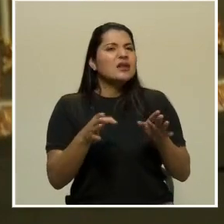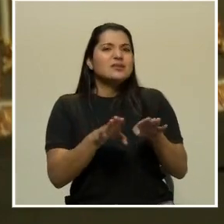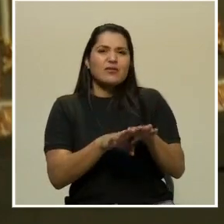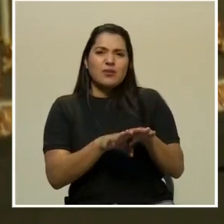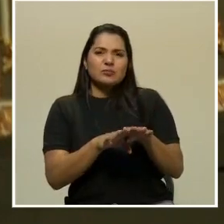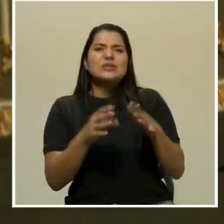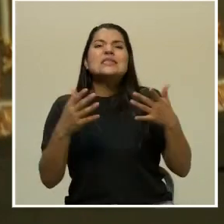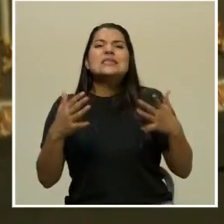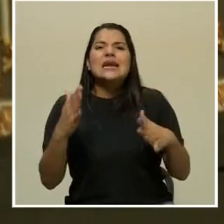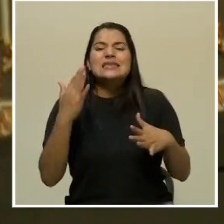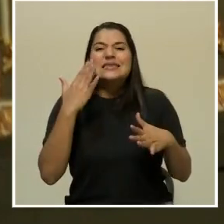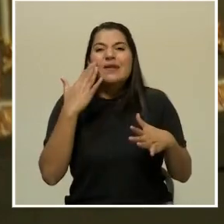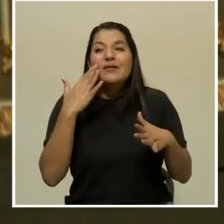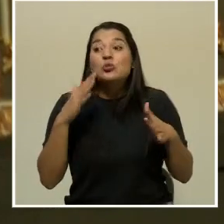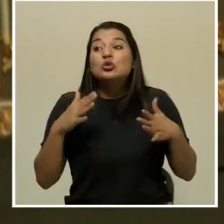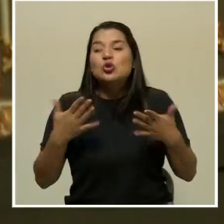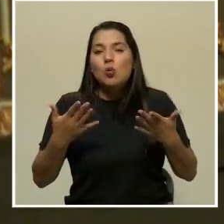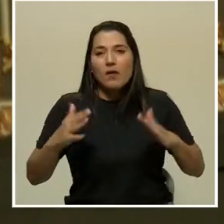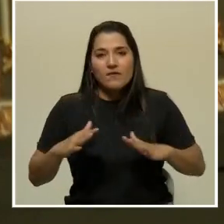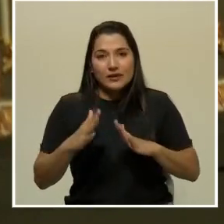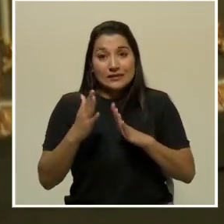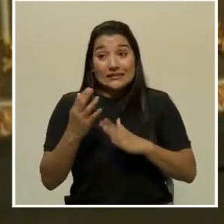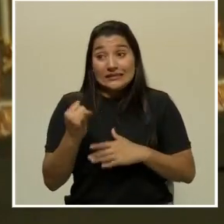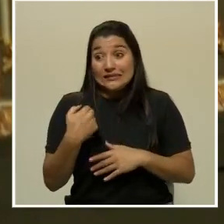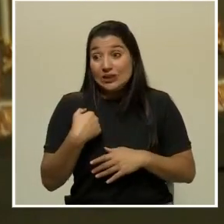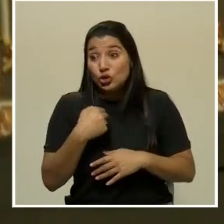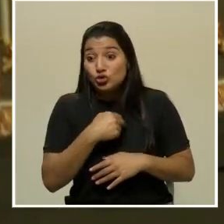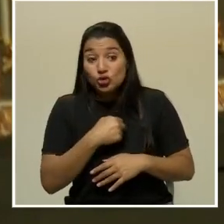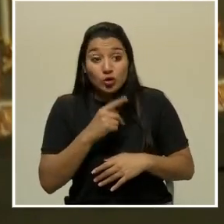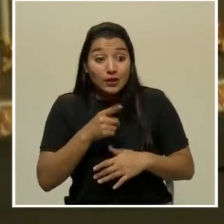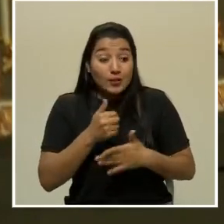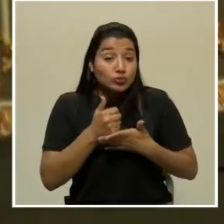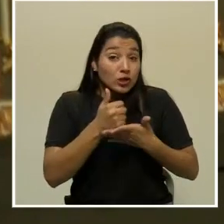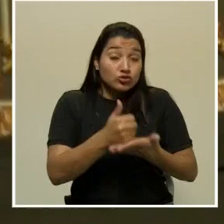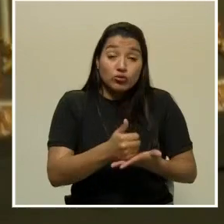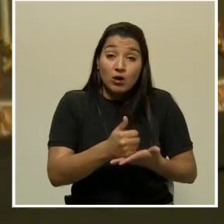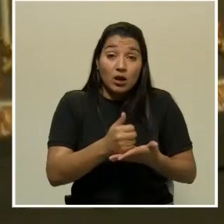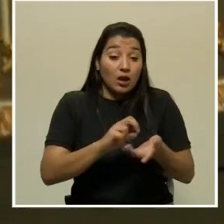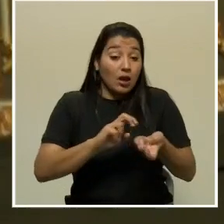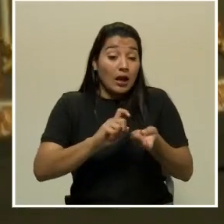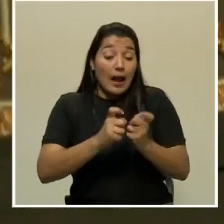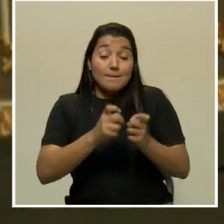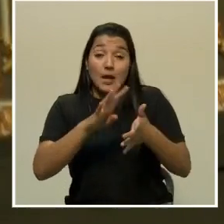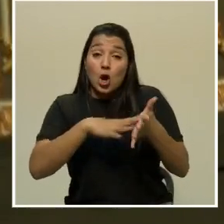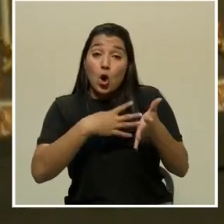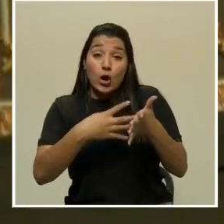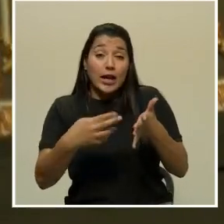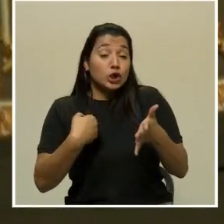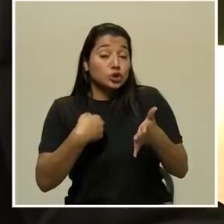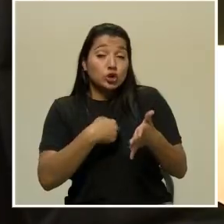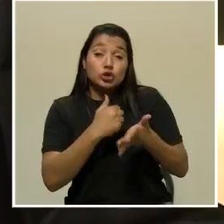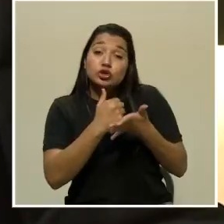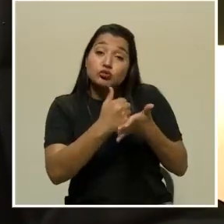sabemos cómo es. Entonces, si hay que reaccionar, vamos a colaborar. Esto es poco a poco. Así es.